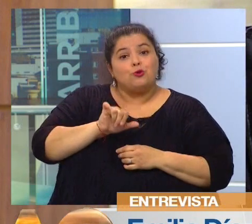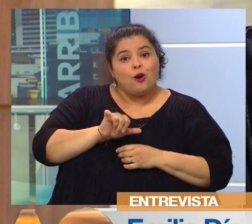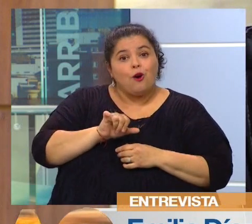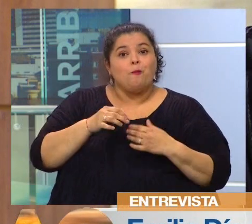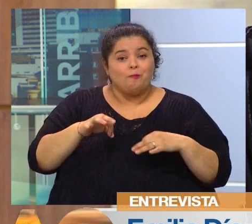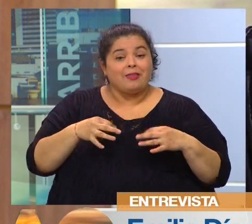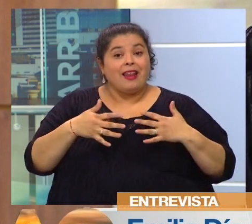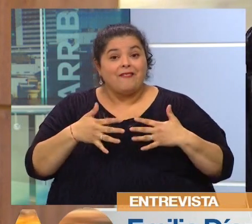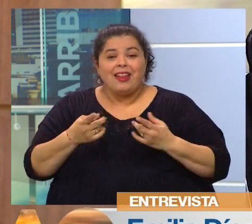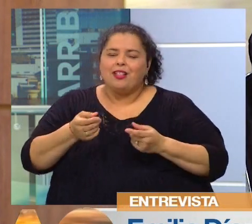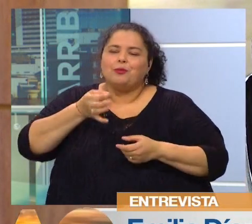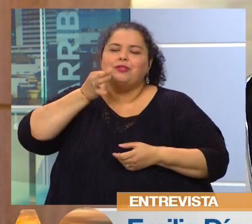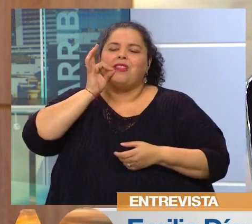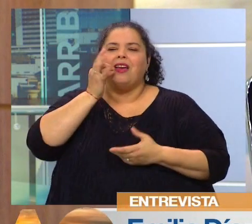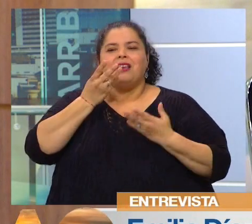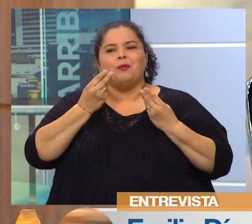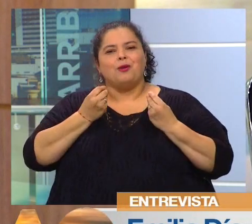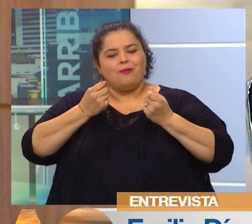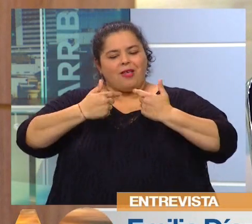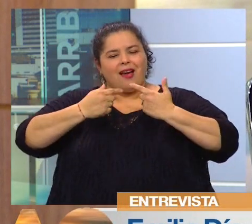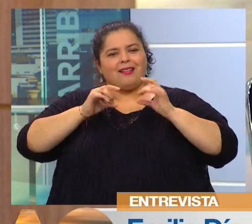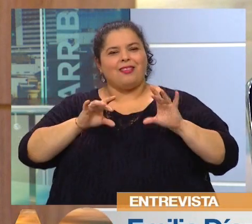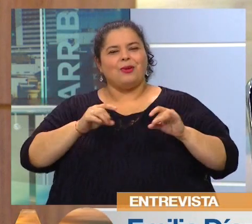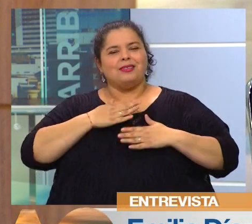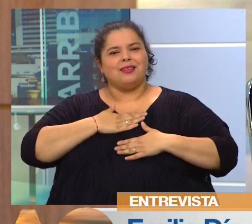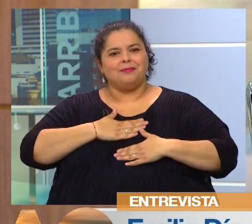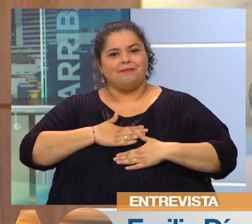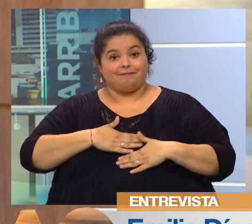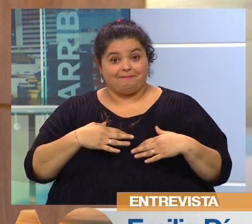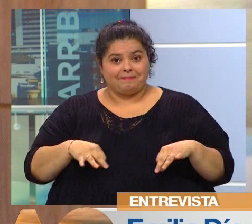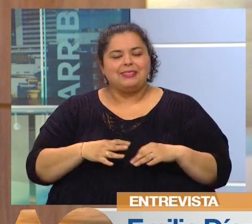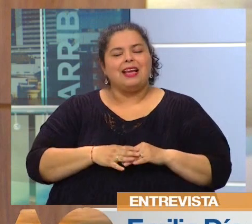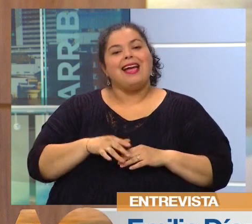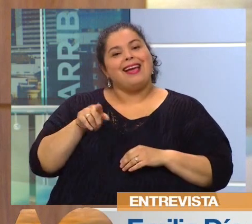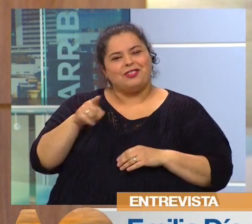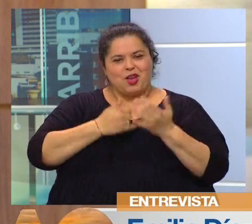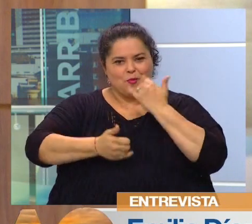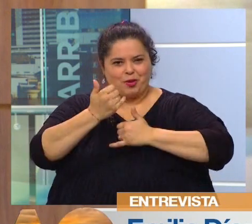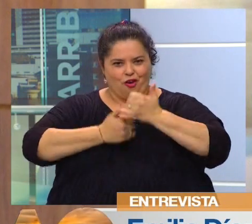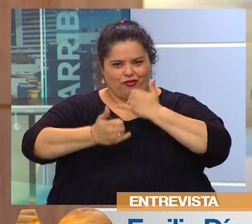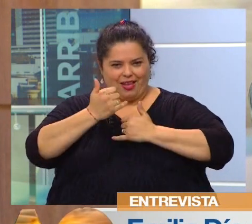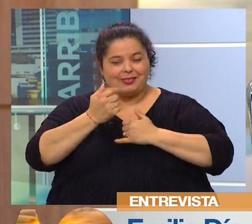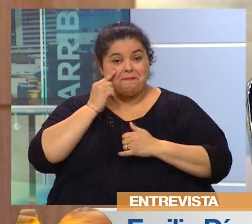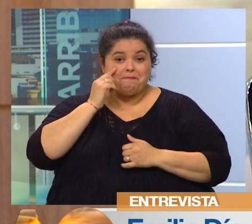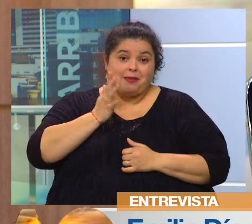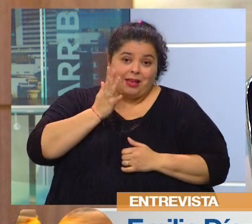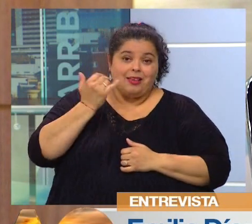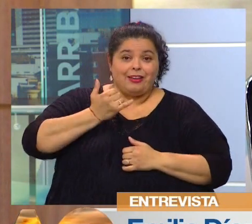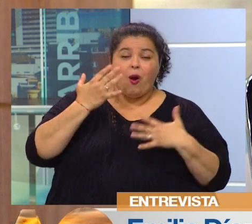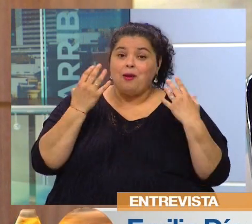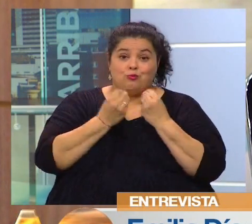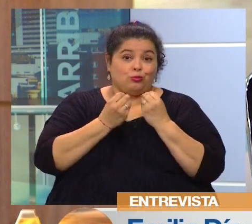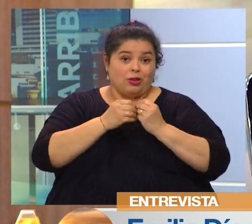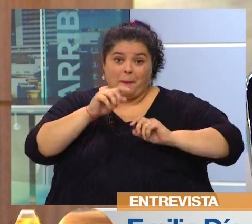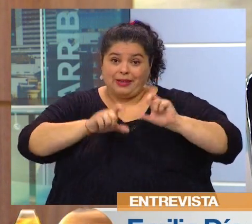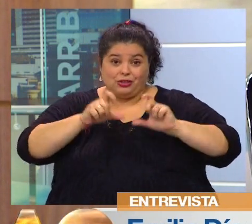tranquila. Ahora, Emilia, en base a todo esto que decís, me imagino que hay, me imagino, ¿no? Que hay muchas personas que se pusieron a leer